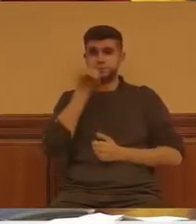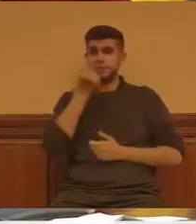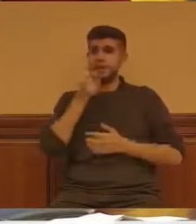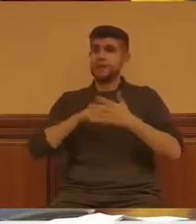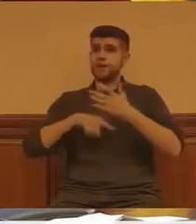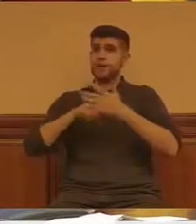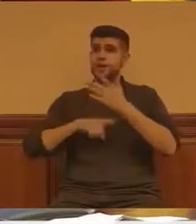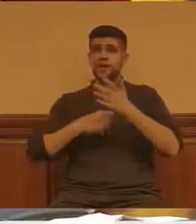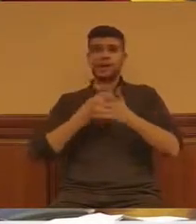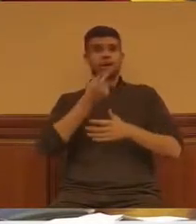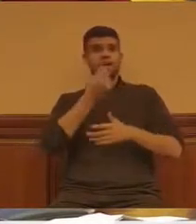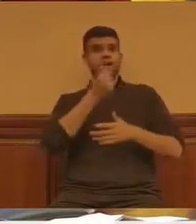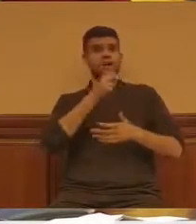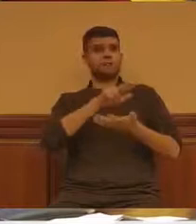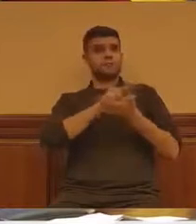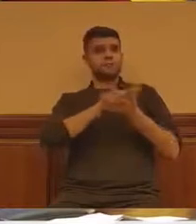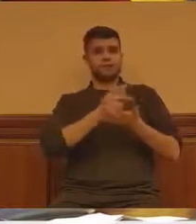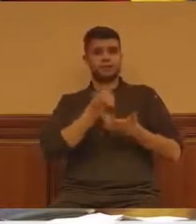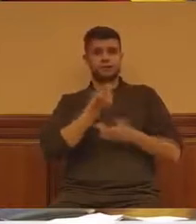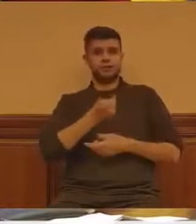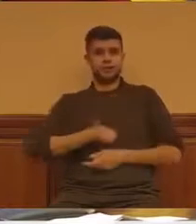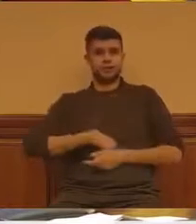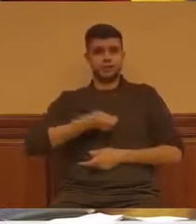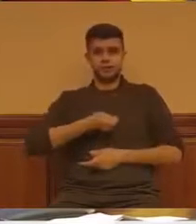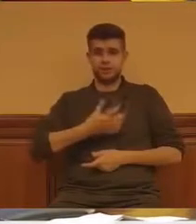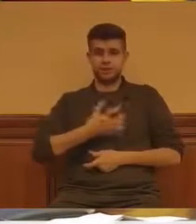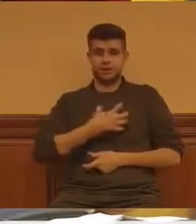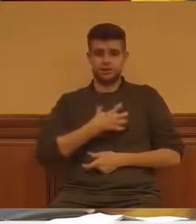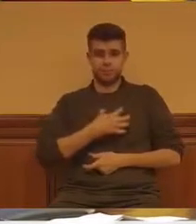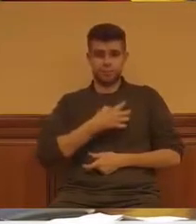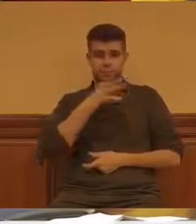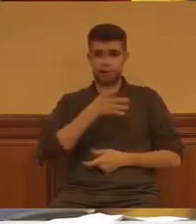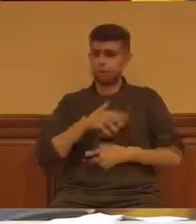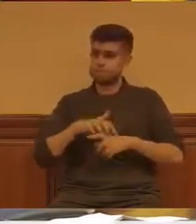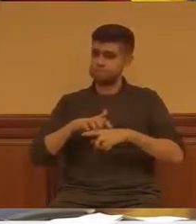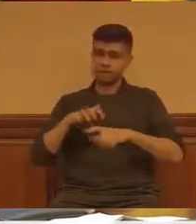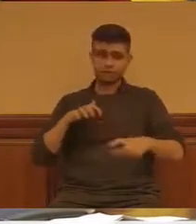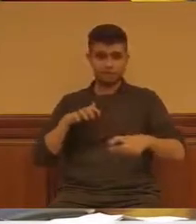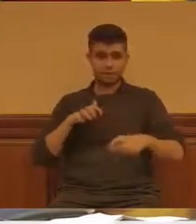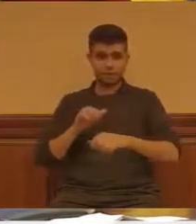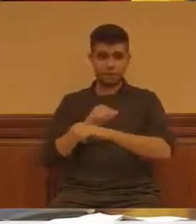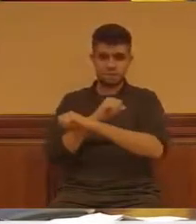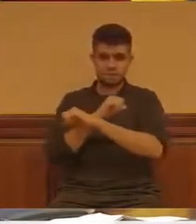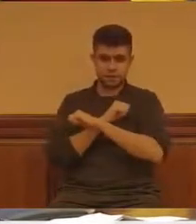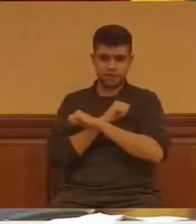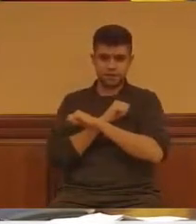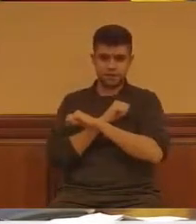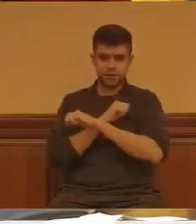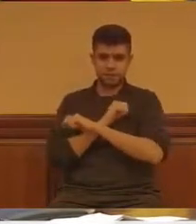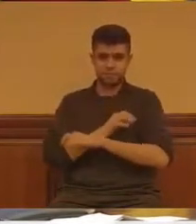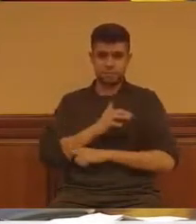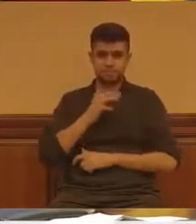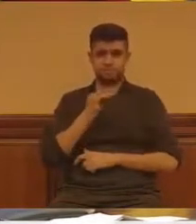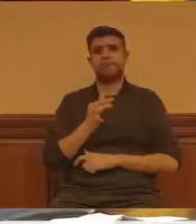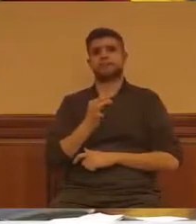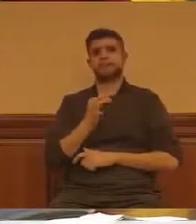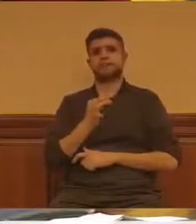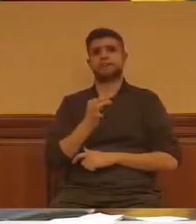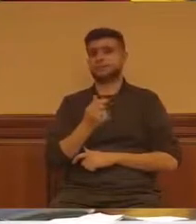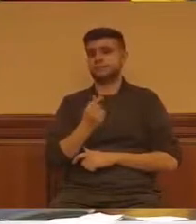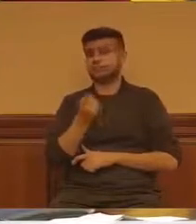tiene salarios absolutamente indecentes, con los que es imposible construir un proyecto vital con certidumbre.